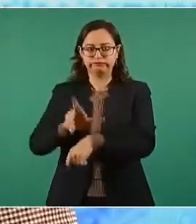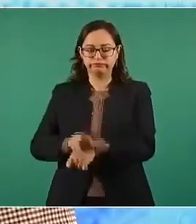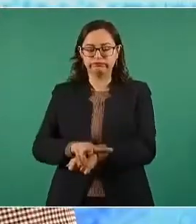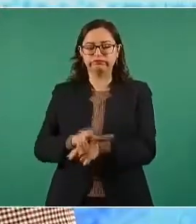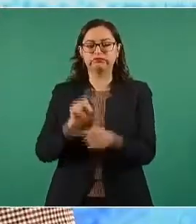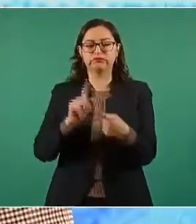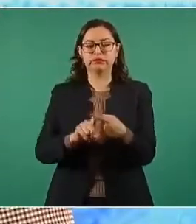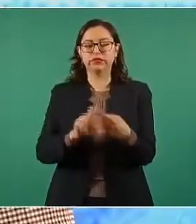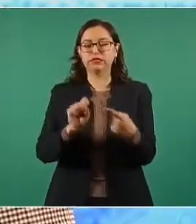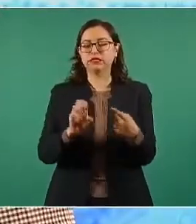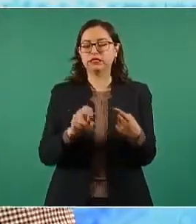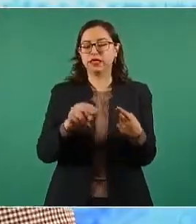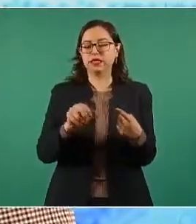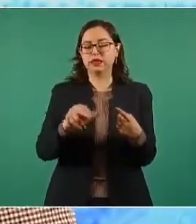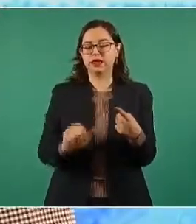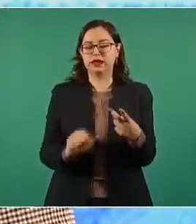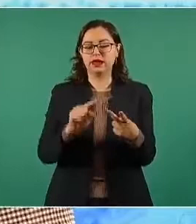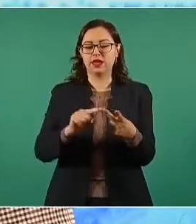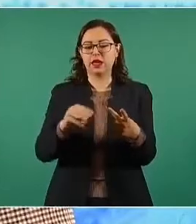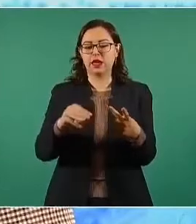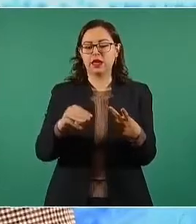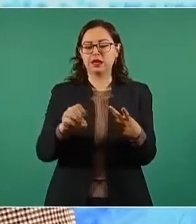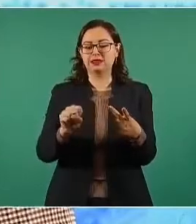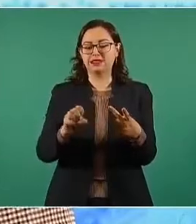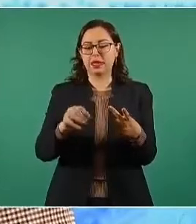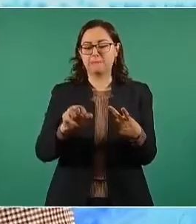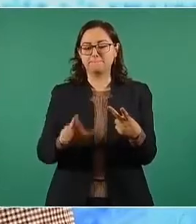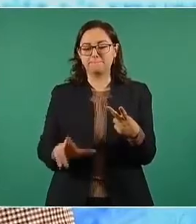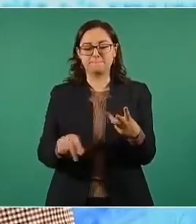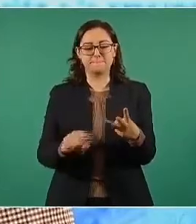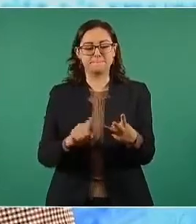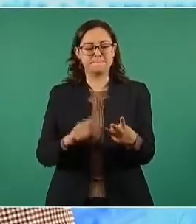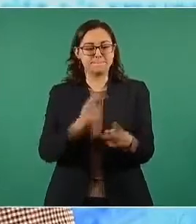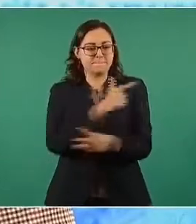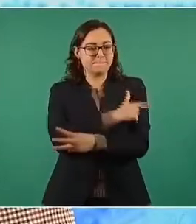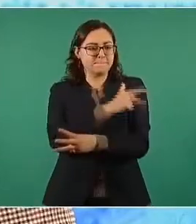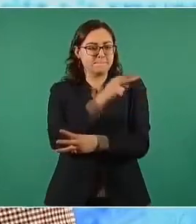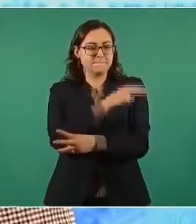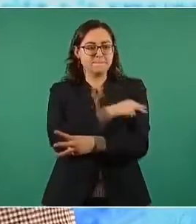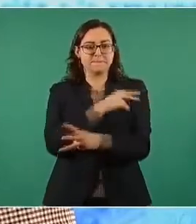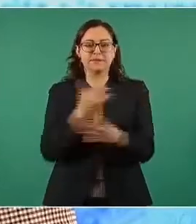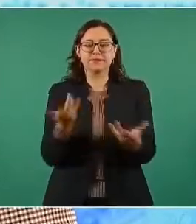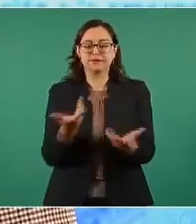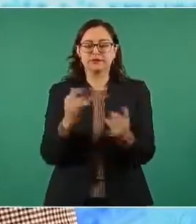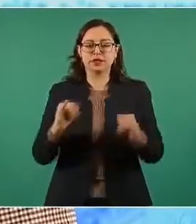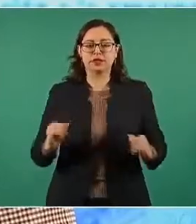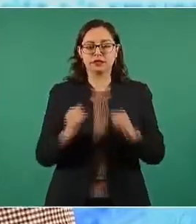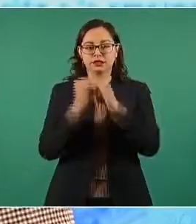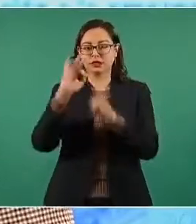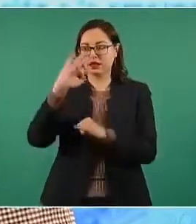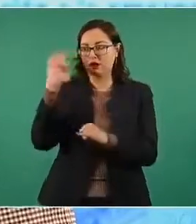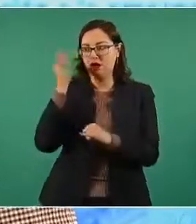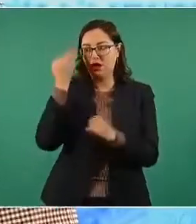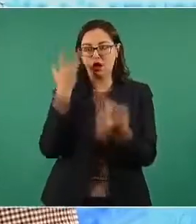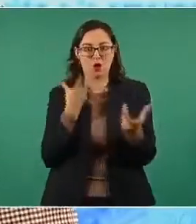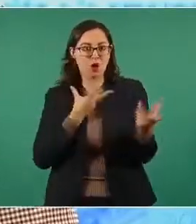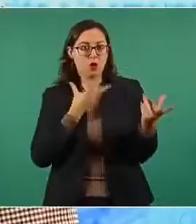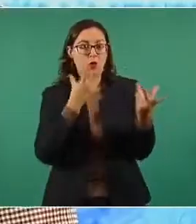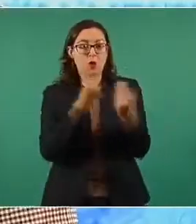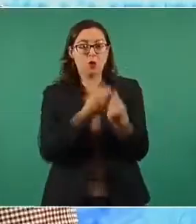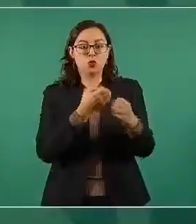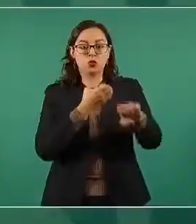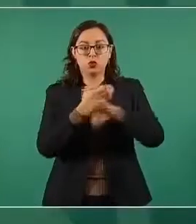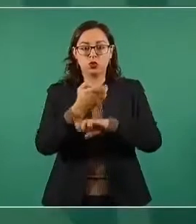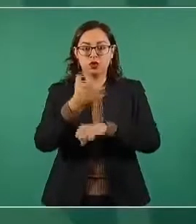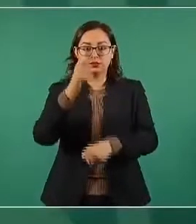con Marina y Guardia Nacional, ambas instancias federales coordinadas muy de cerca con los estados y